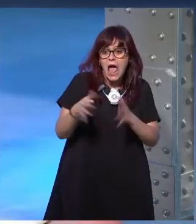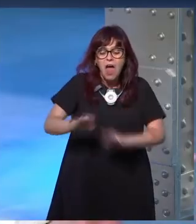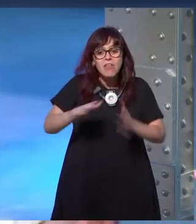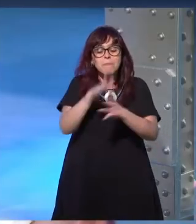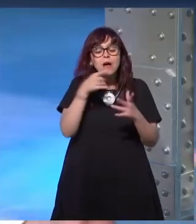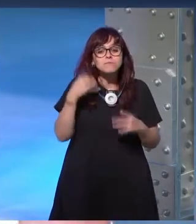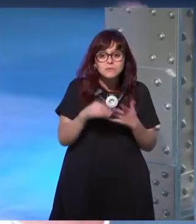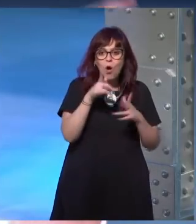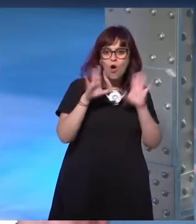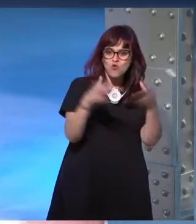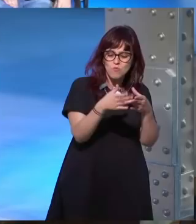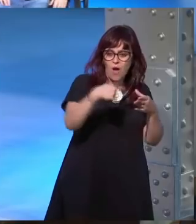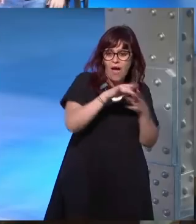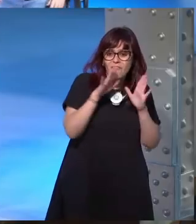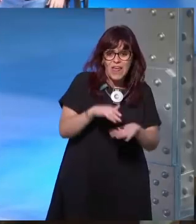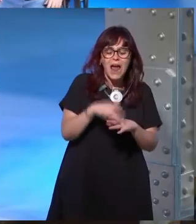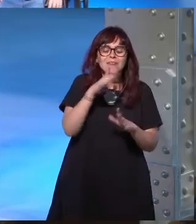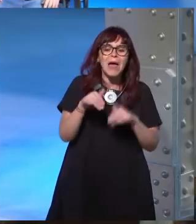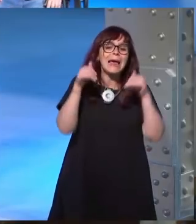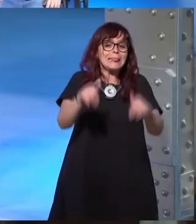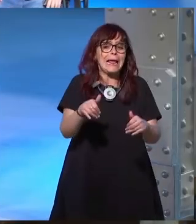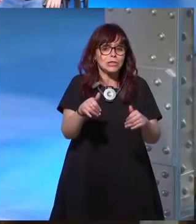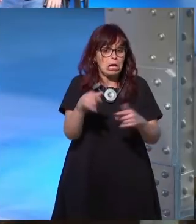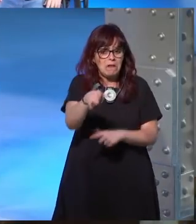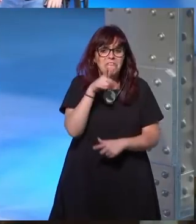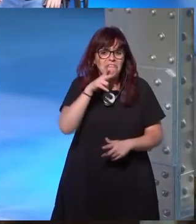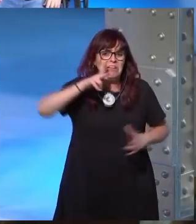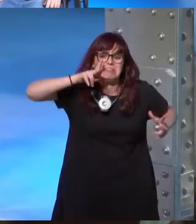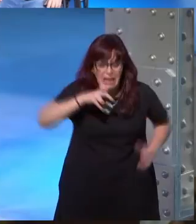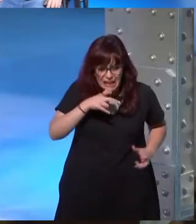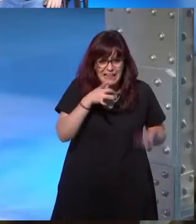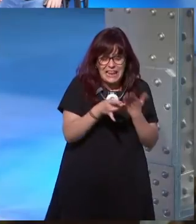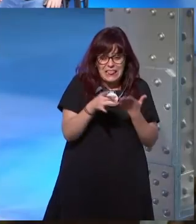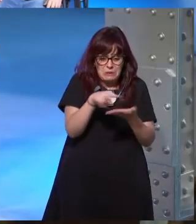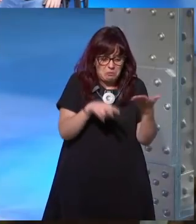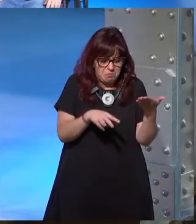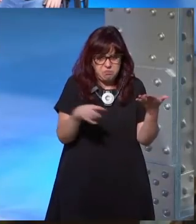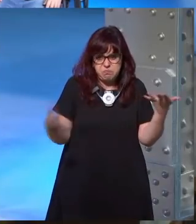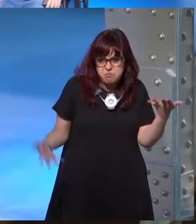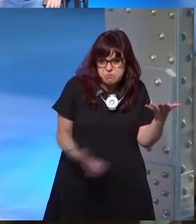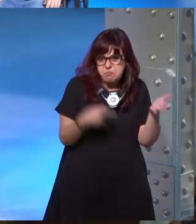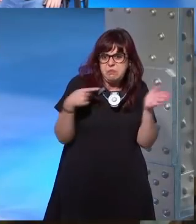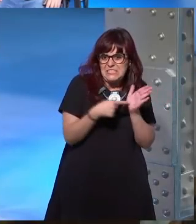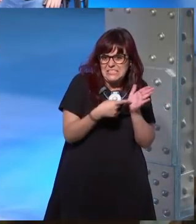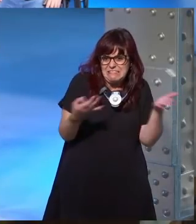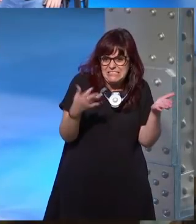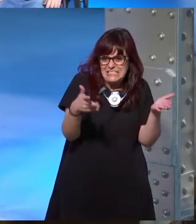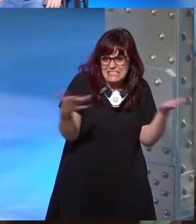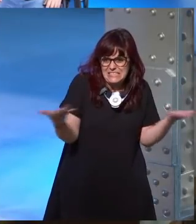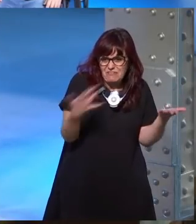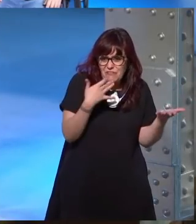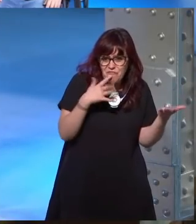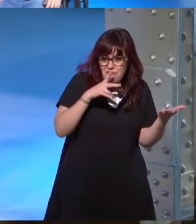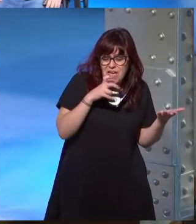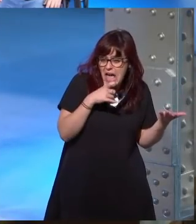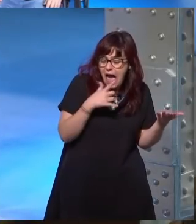nominaban los sad puppies eran horribles malos de solemnidad te las leías y decías pero pero pero que chiste es este que broma es